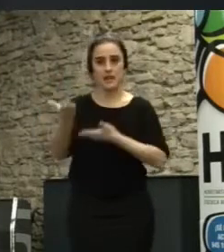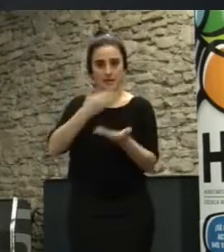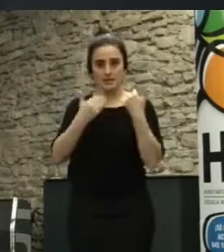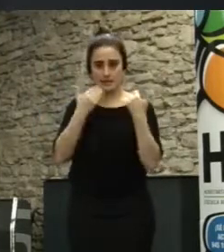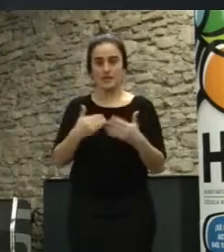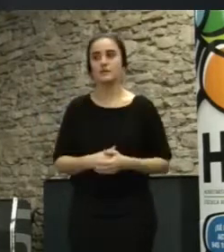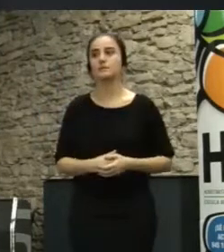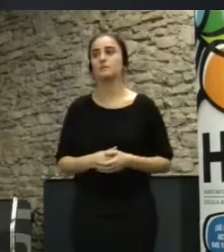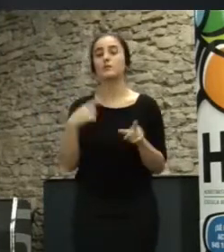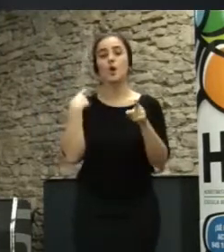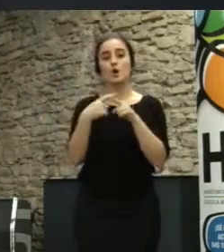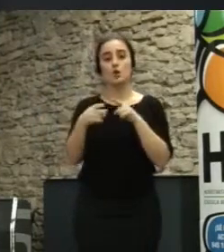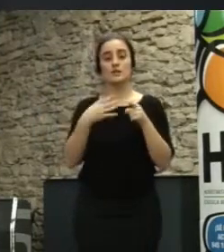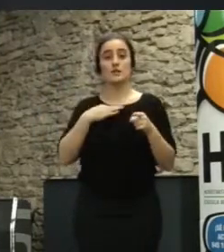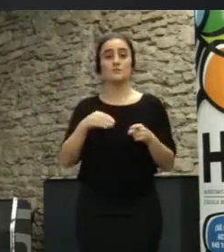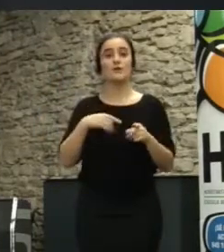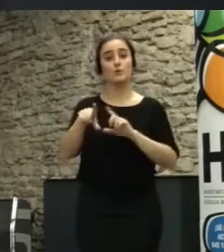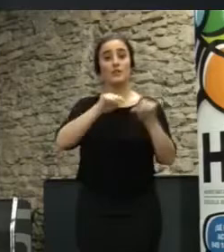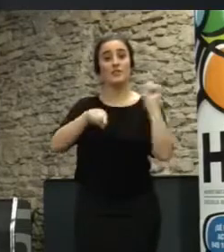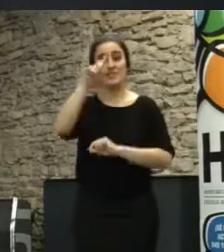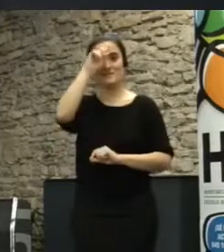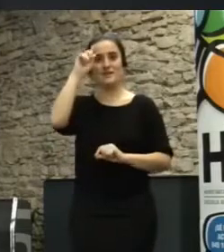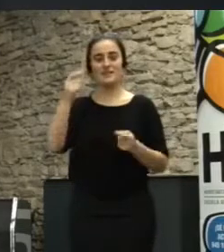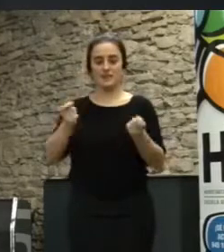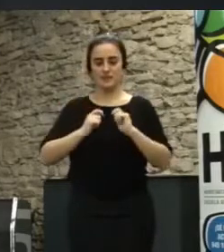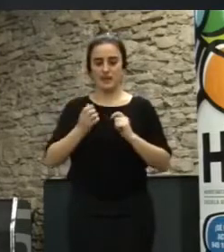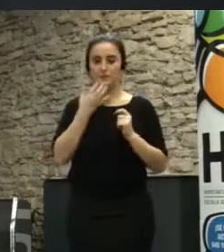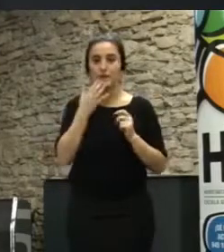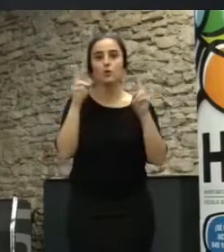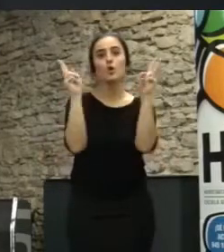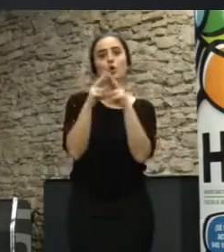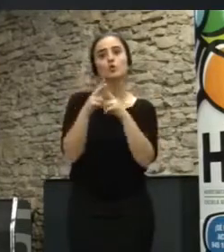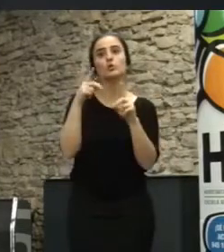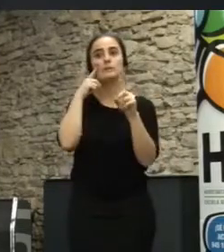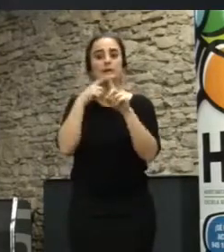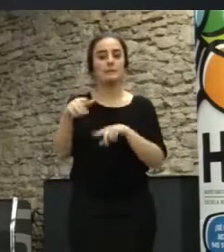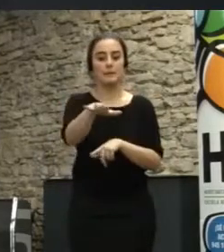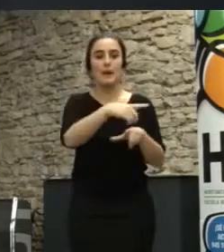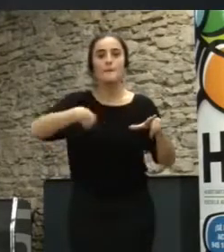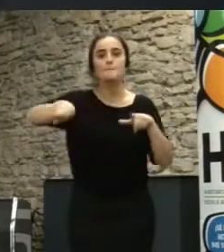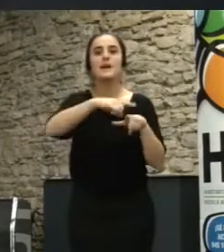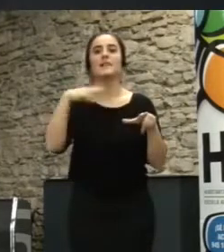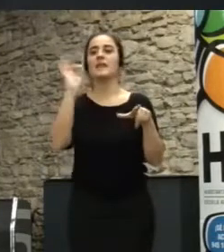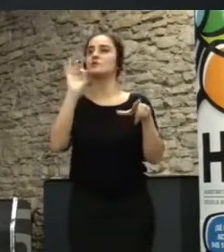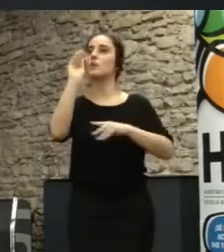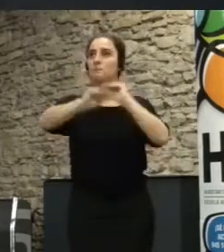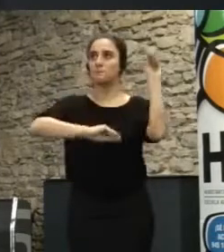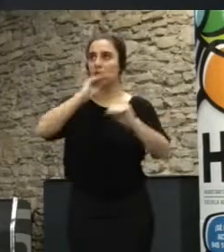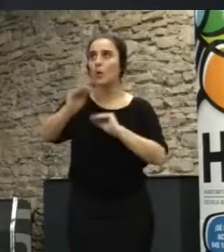Cosas que te permiten la herramienta de DCI Madrid de consultas sobre reforma de espacios públicos, de plazas, de hacer preguntas, hacer